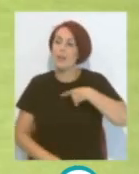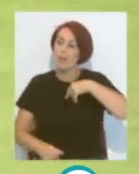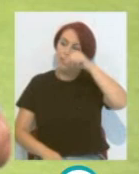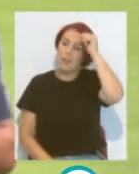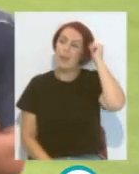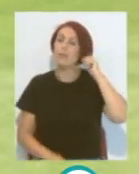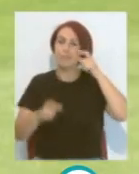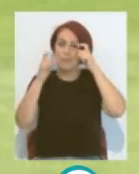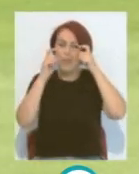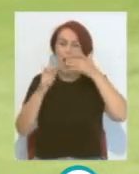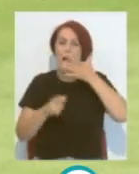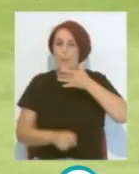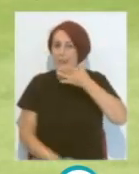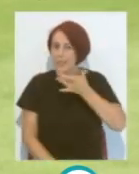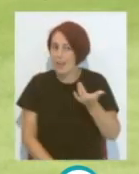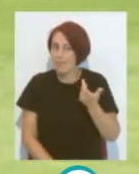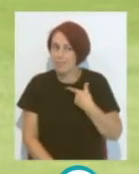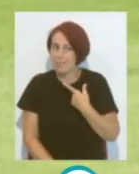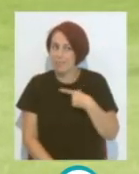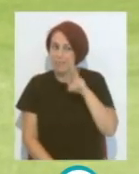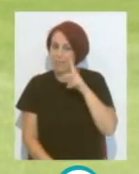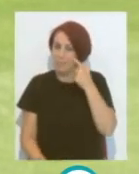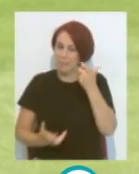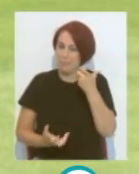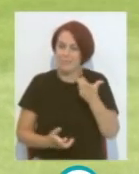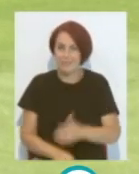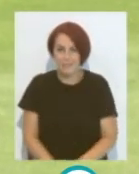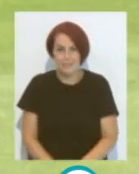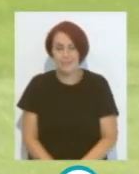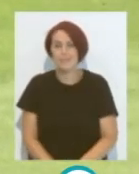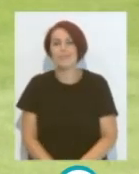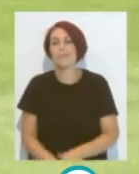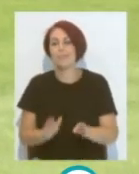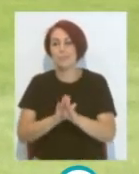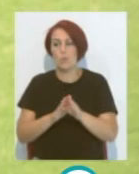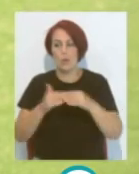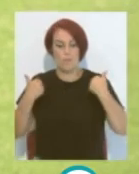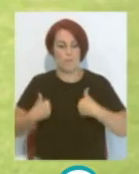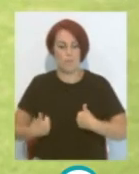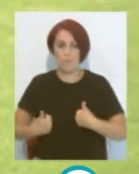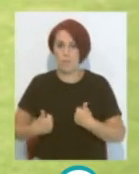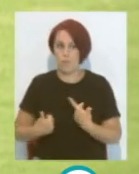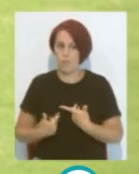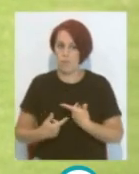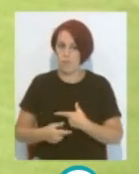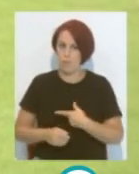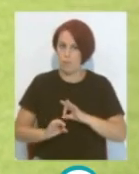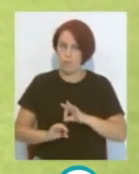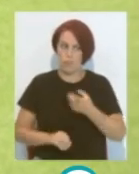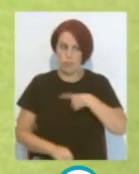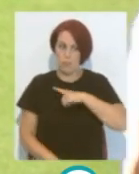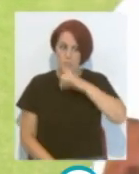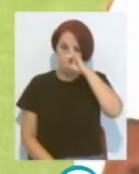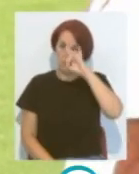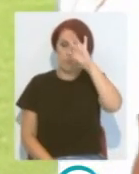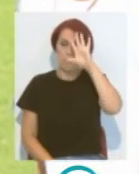gafas amarillas Tan carismático siempre Y que sigue manteniendo Esa forma física Que hemos Que nos sorprendió muchísimo